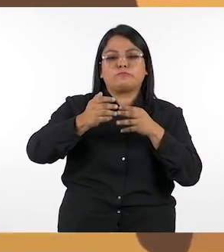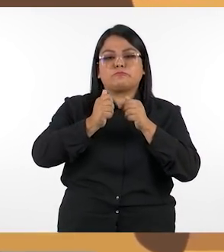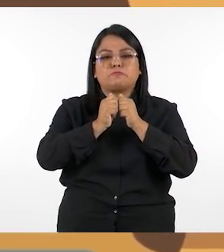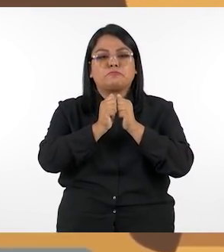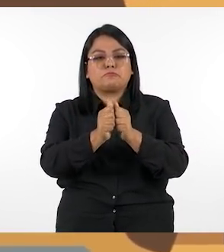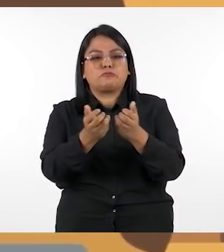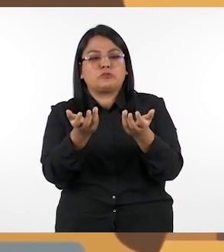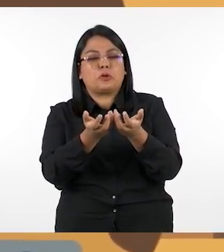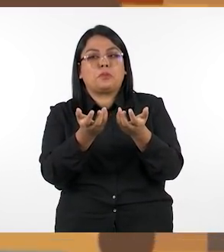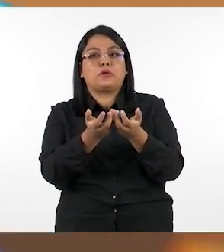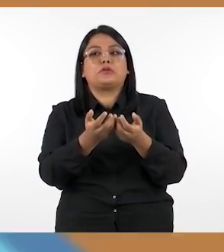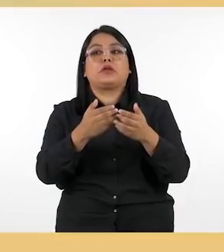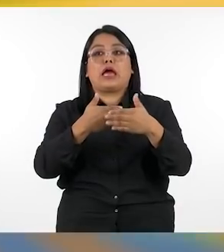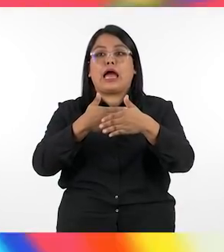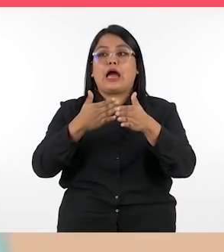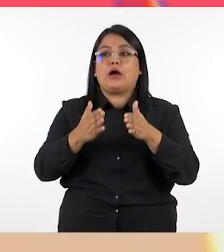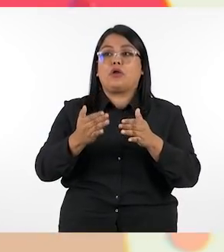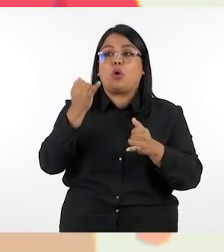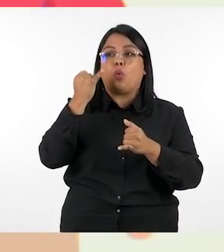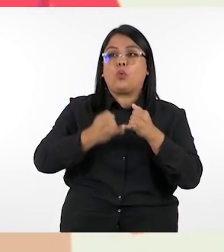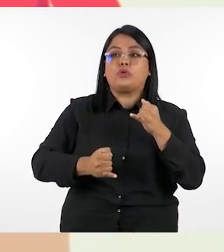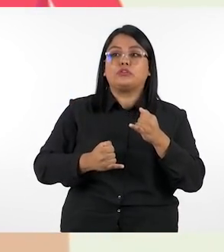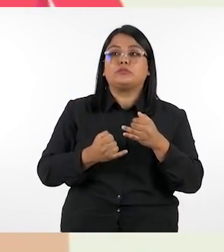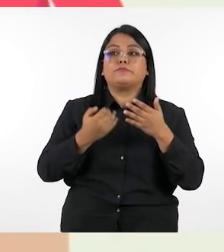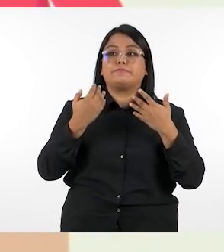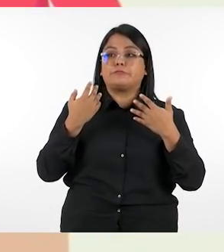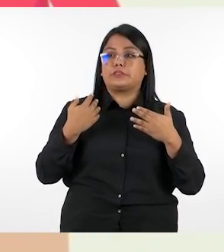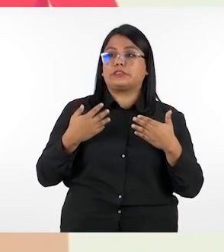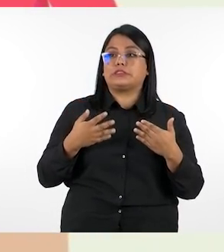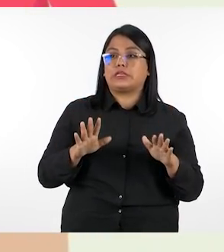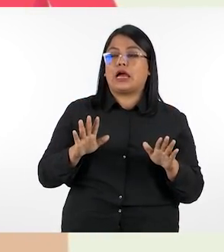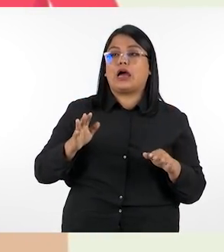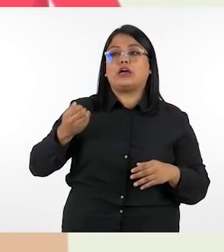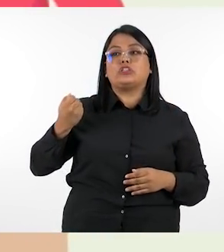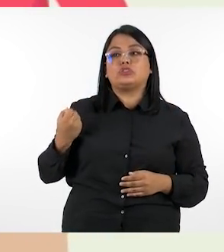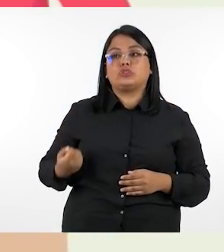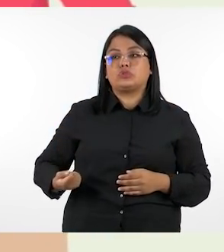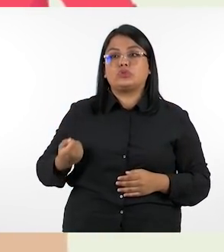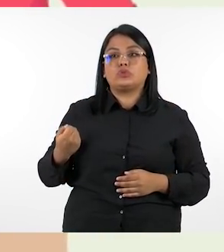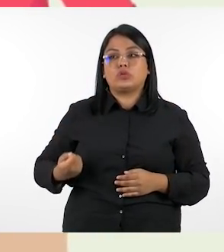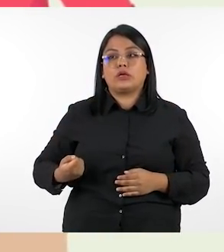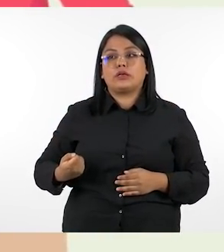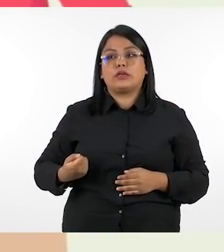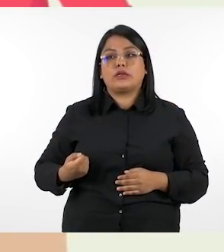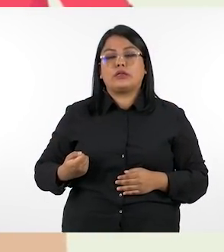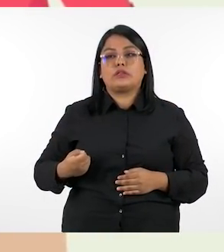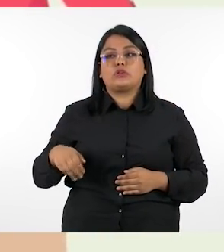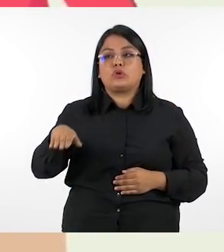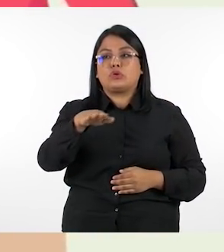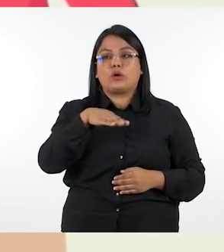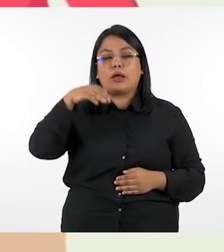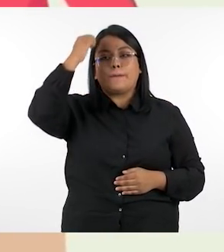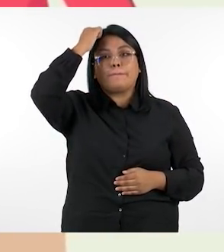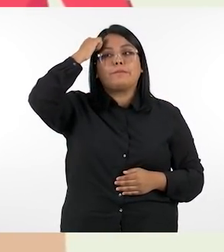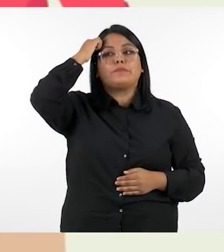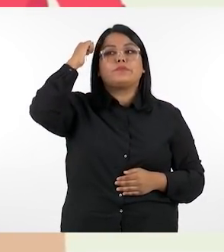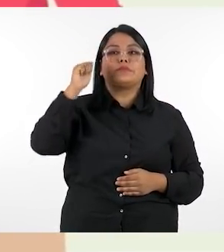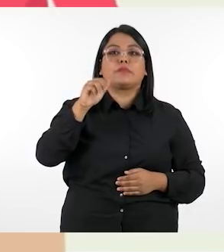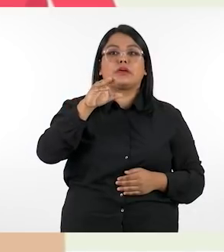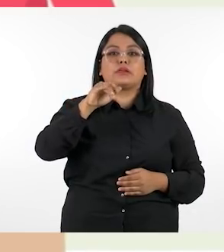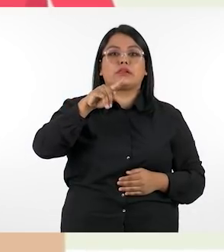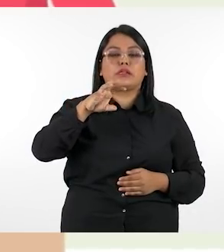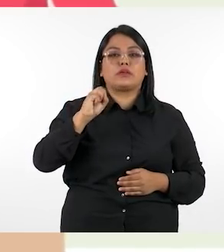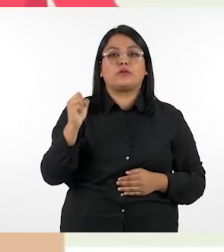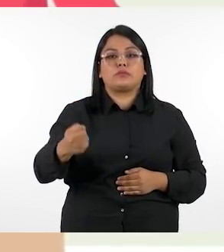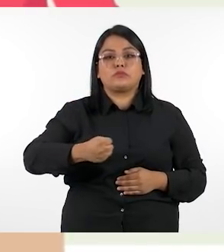de compañerismo en el aula por último una vez que nuestros estudiantes han tenido su espacio de aprendizaje activo